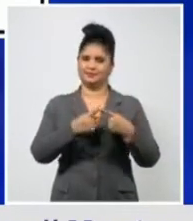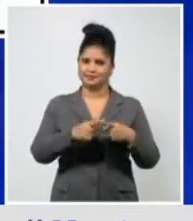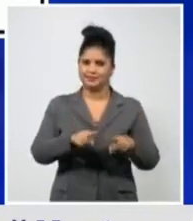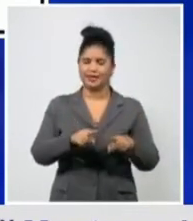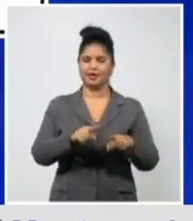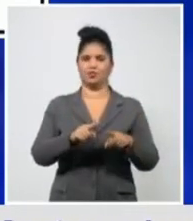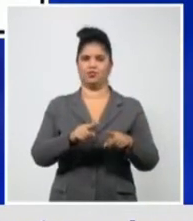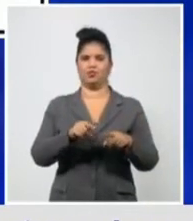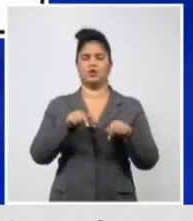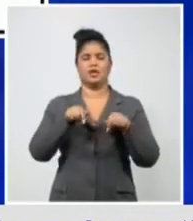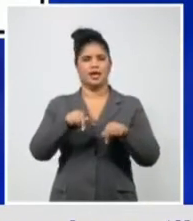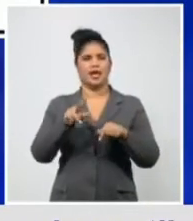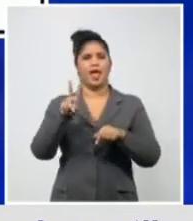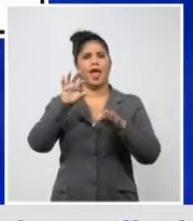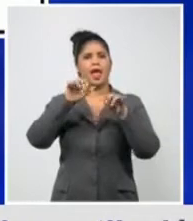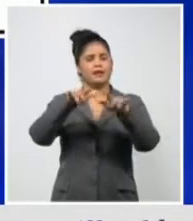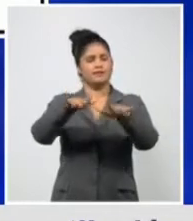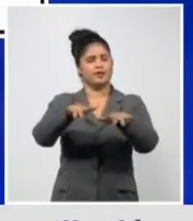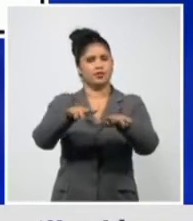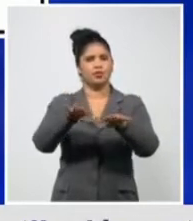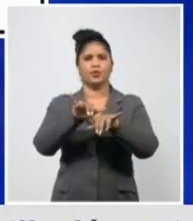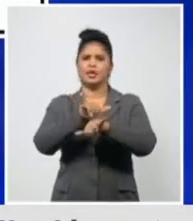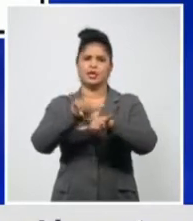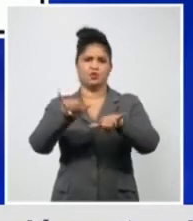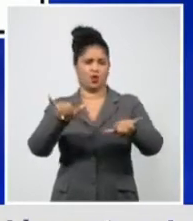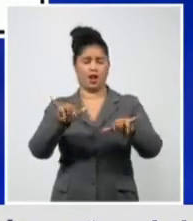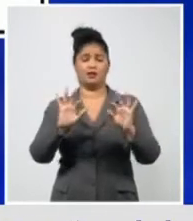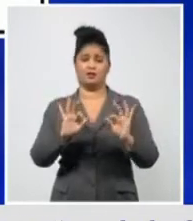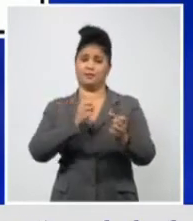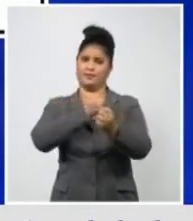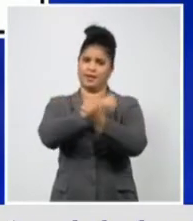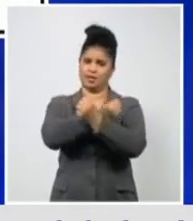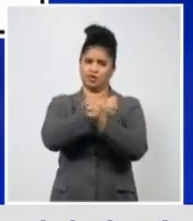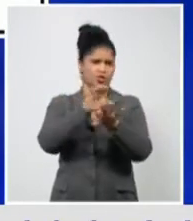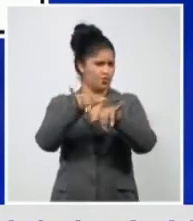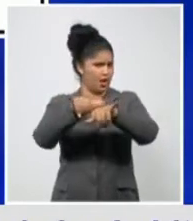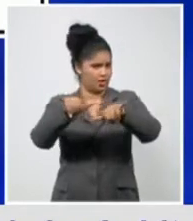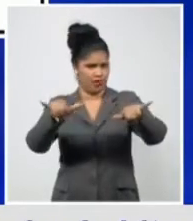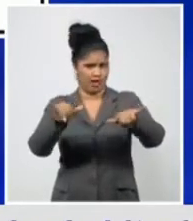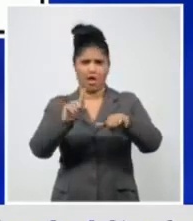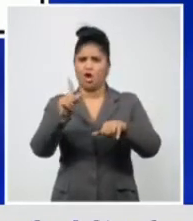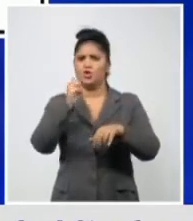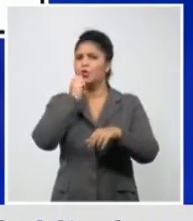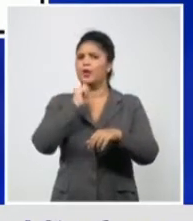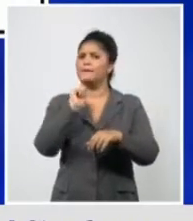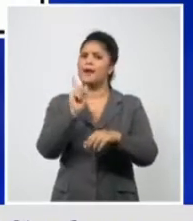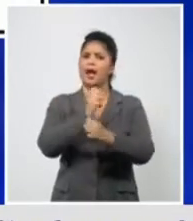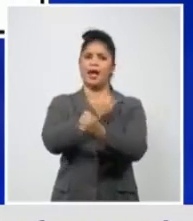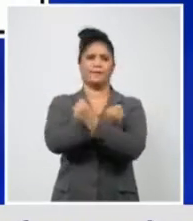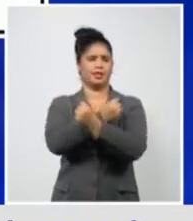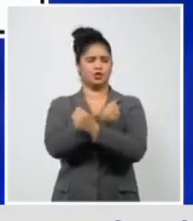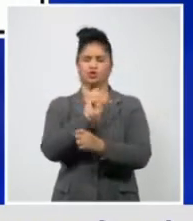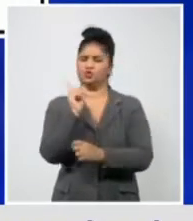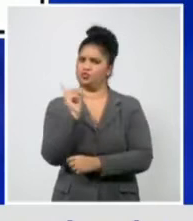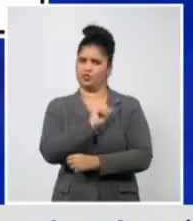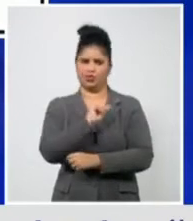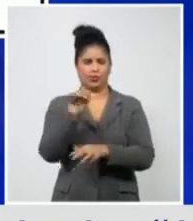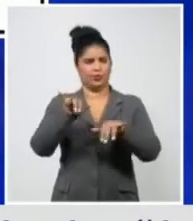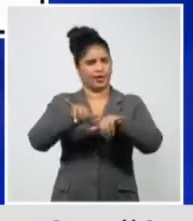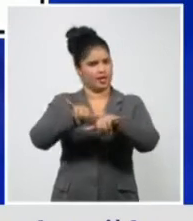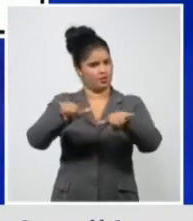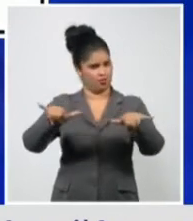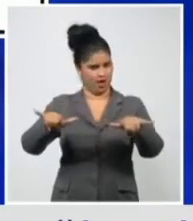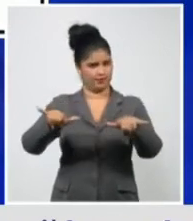virus. Se han asociado a una mayor capacidad de diseminación y de transmisión.